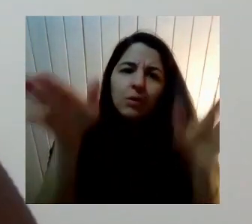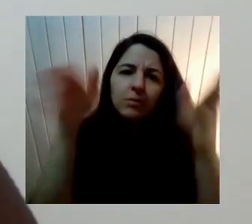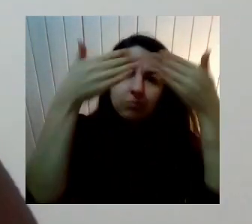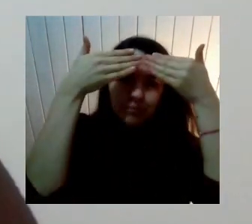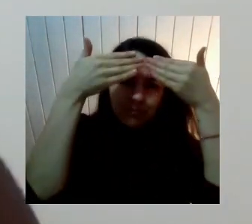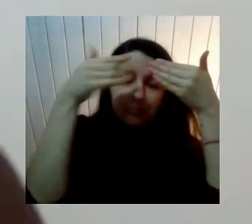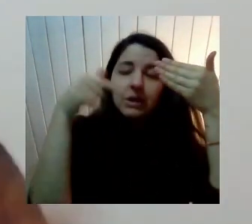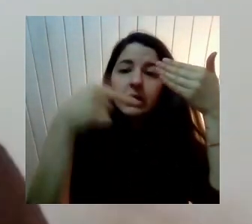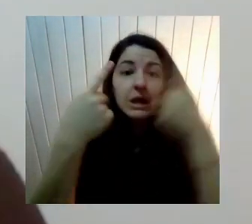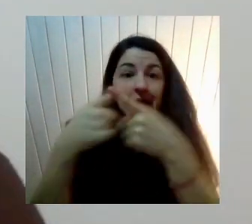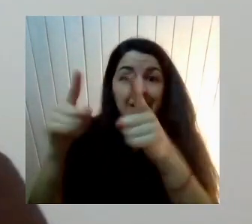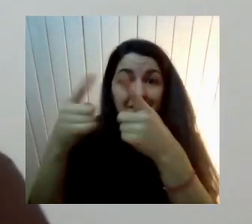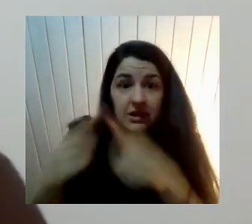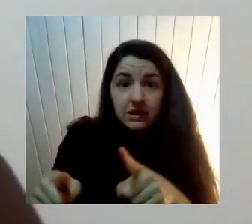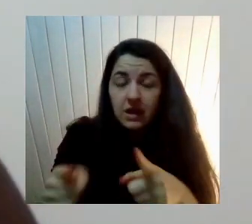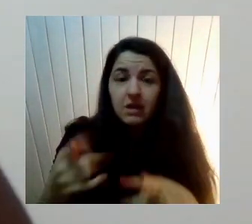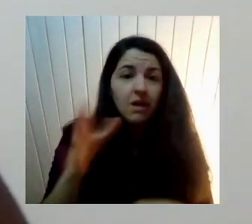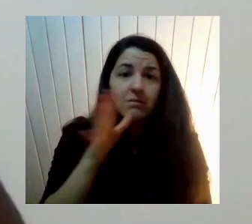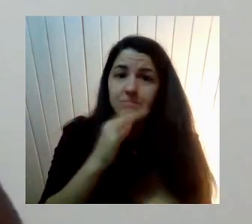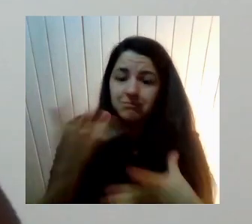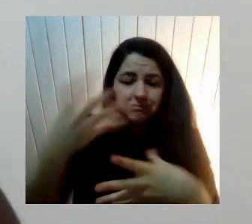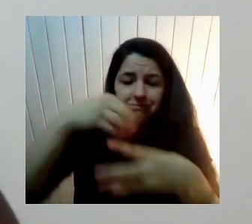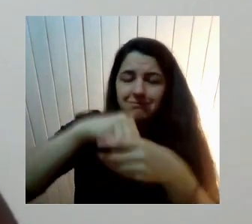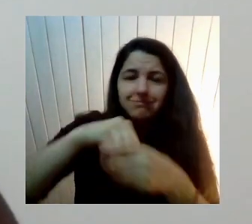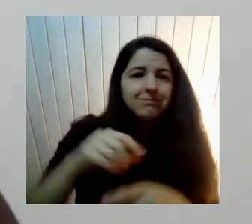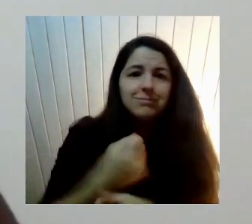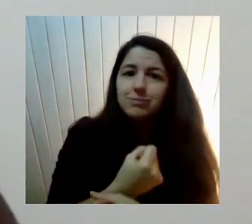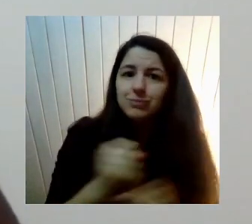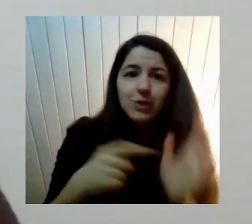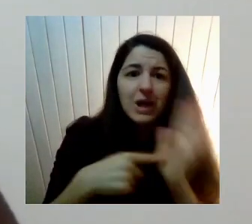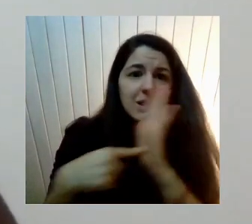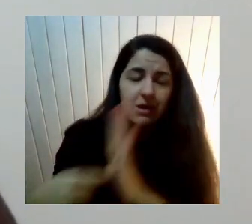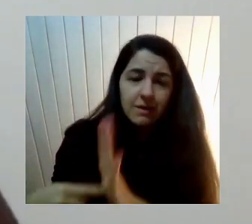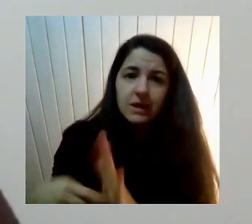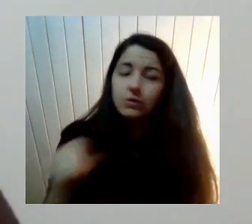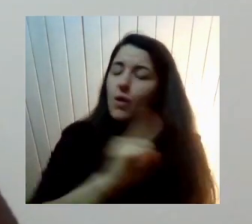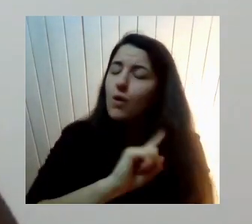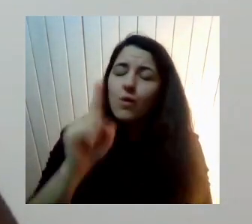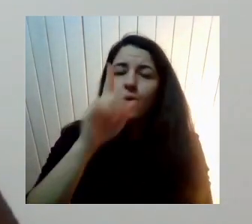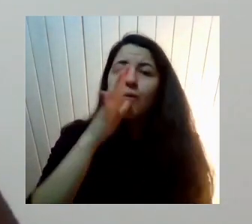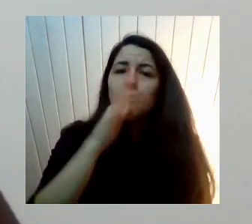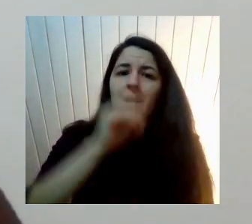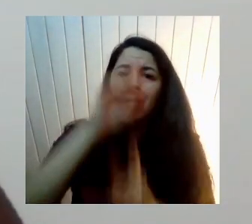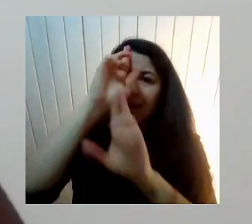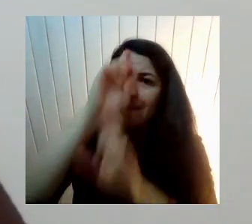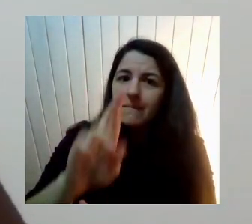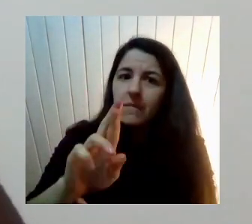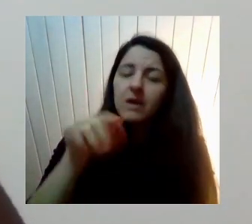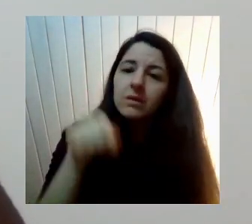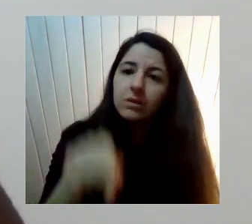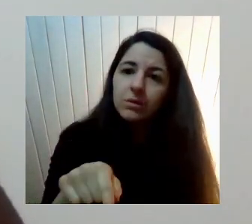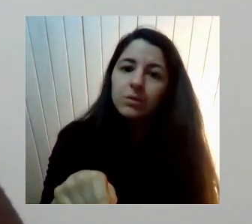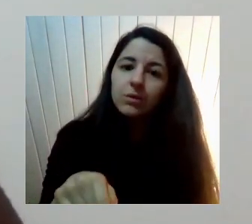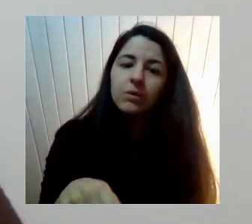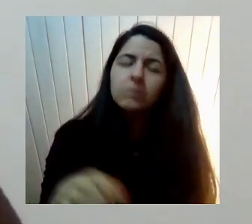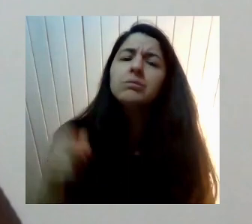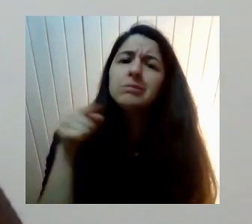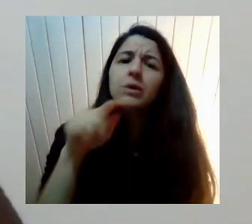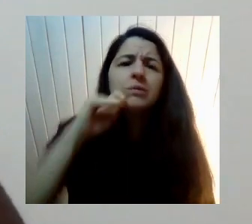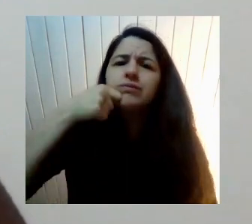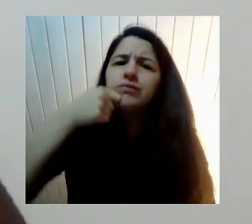Identidades sexuales Que no respeta Tu nombre social Y eso produce Fisuras en la vida Las personas Muy grandes La